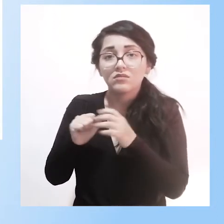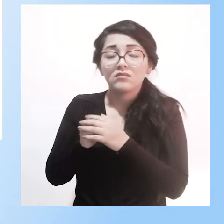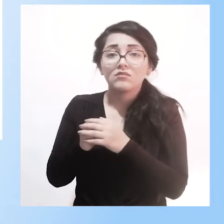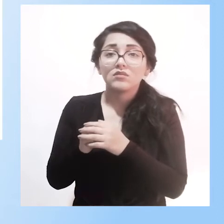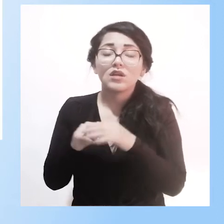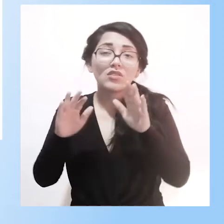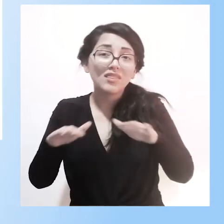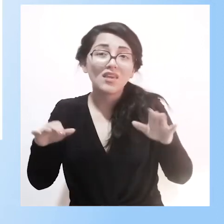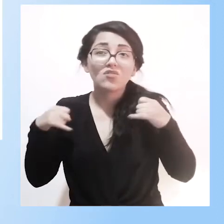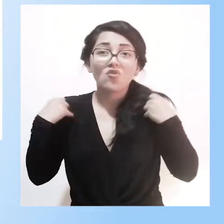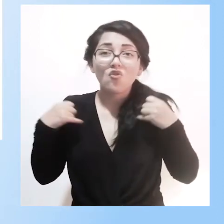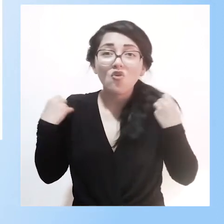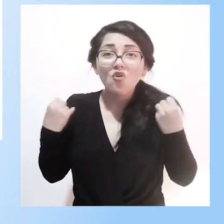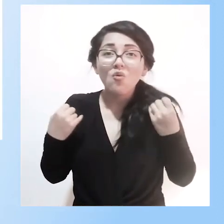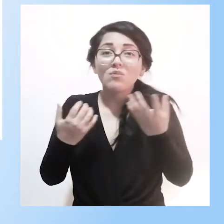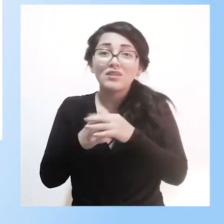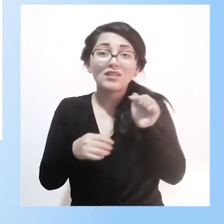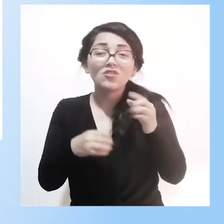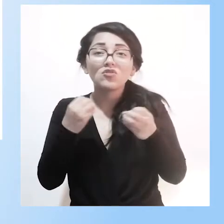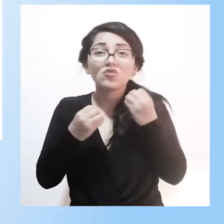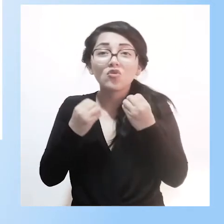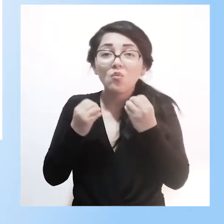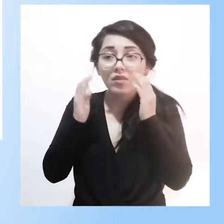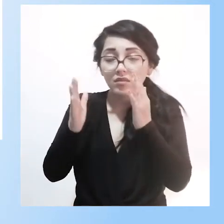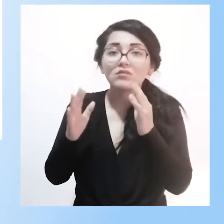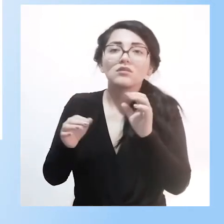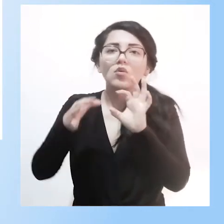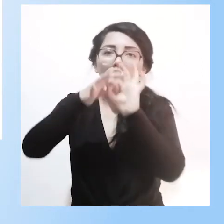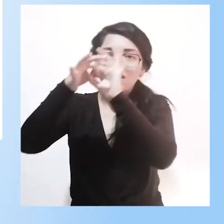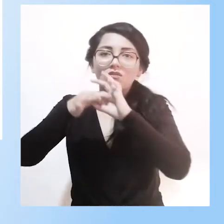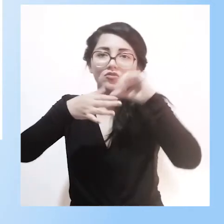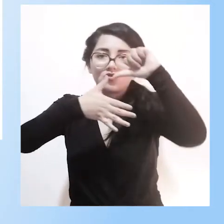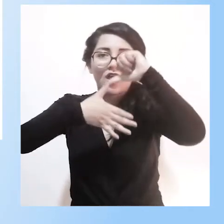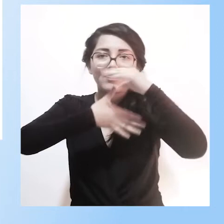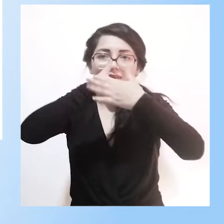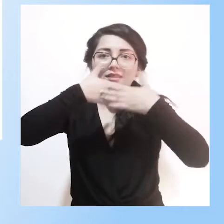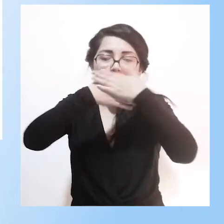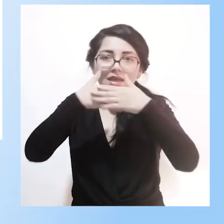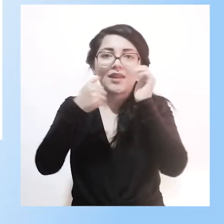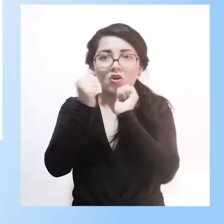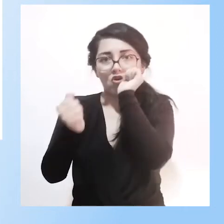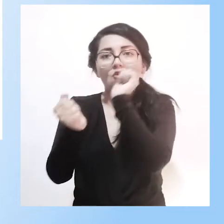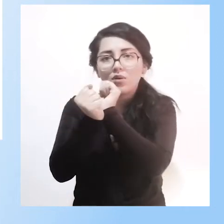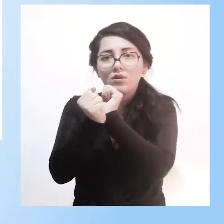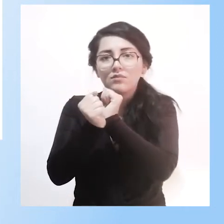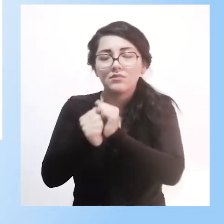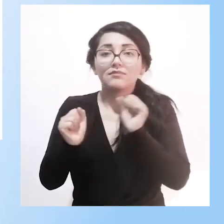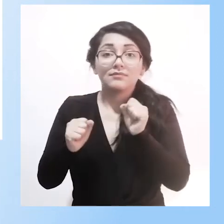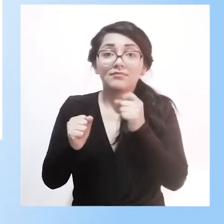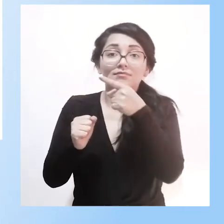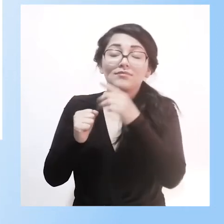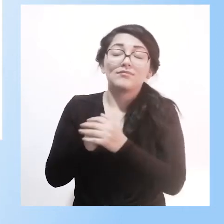joven, hospitalizado, tratamiento en Latinoamérica y el Caribe, en el ámbito de la educación, el cual fue un impulso tan